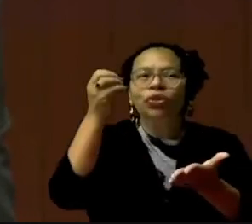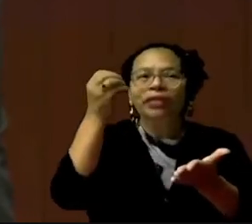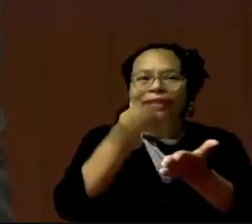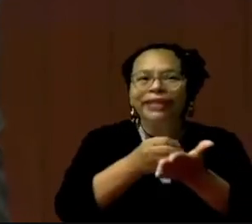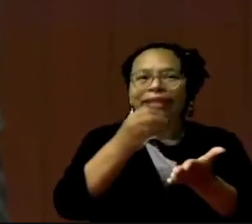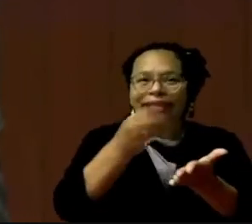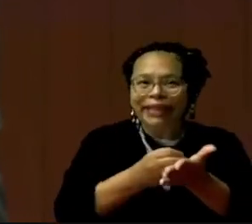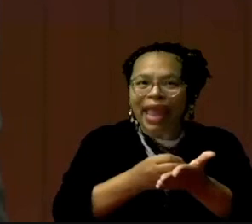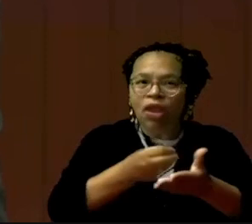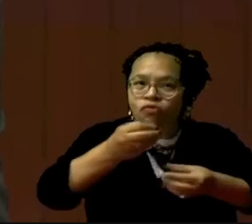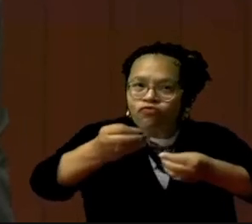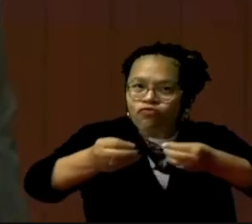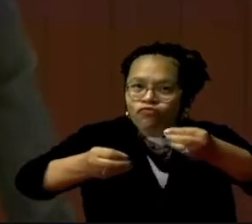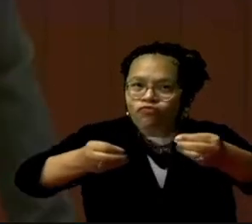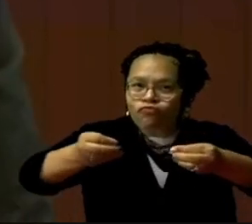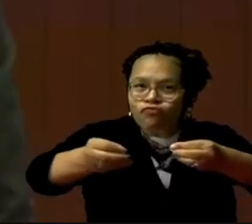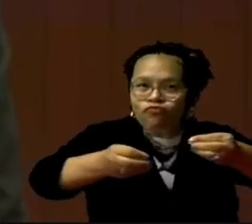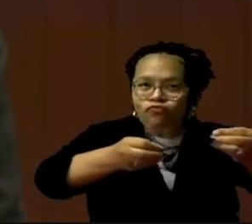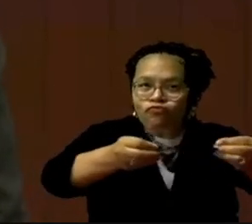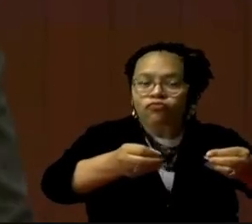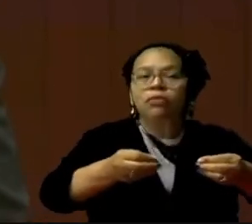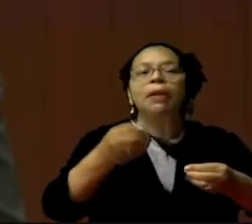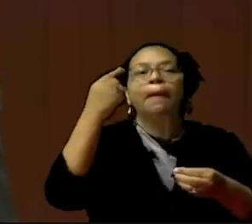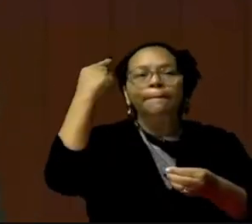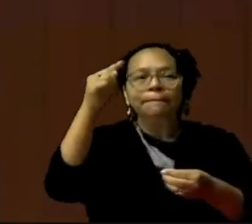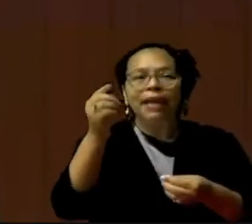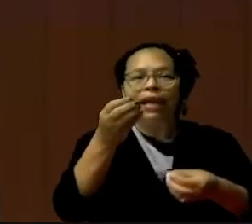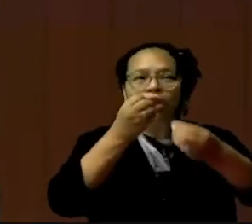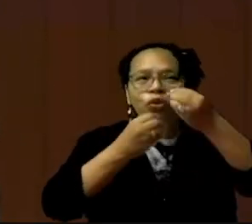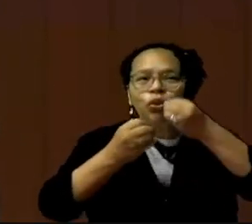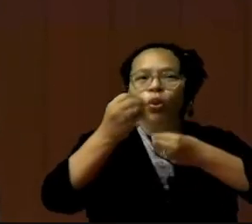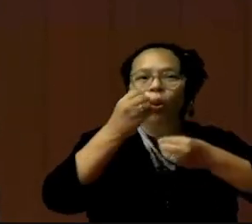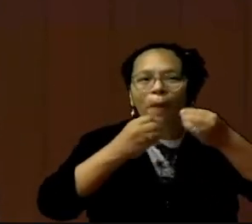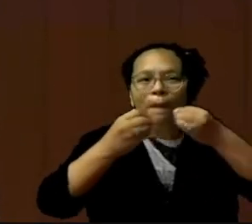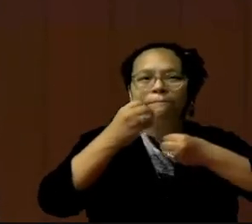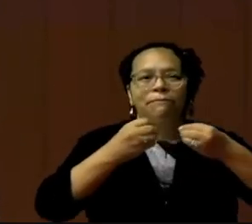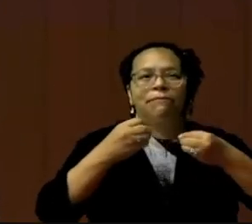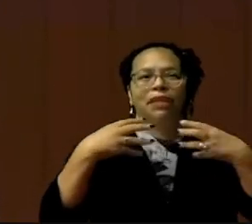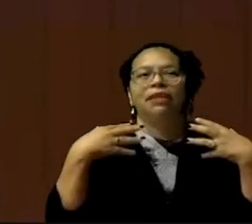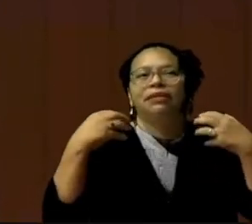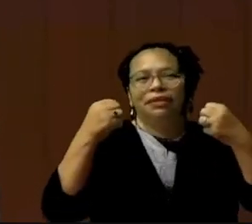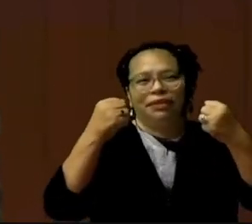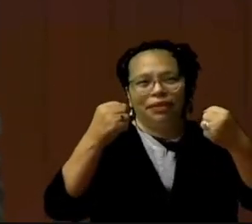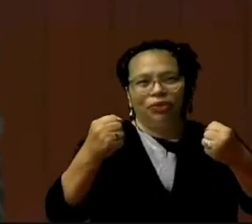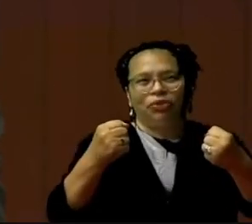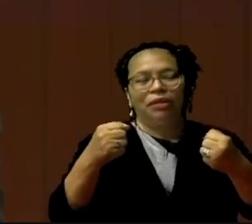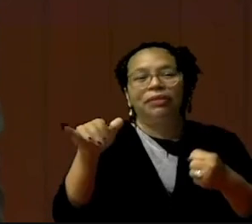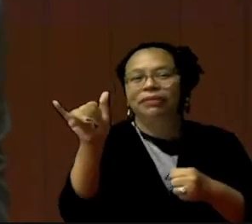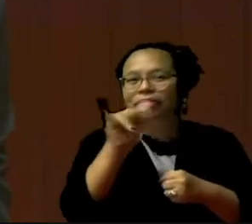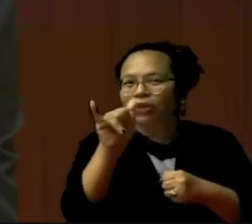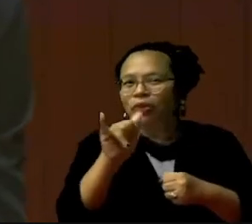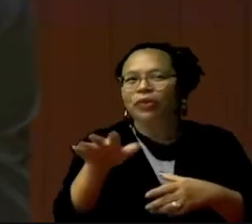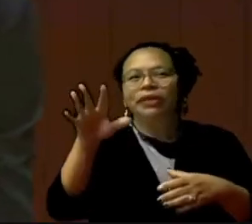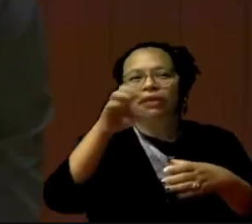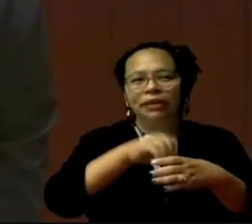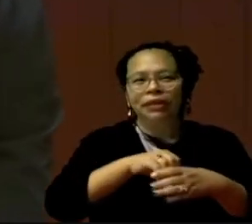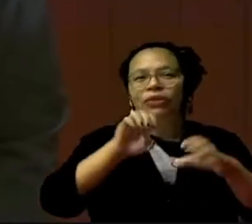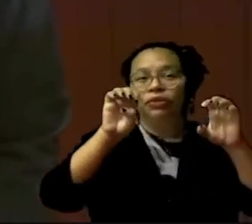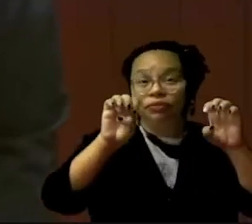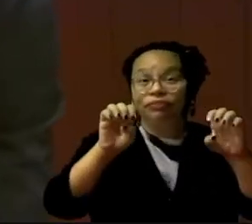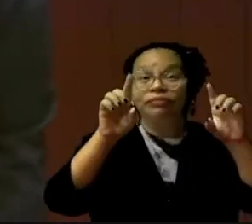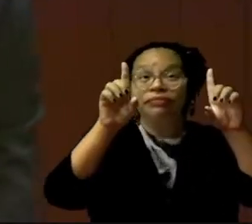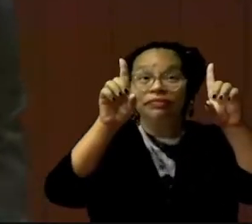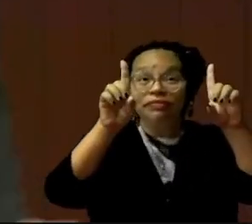invertirá menos en temas de salud. Y se puede llevar esa inversión a la educación. Que tendremos niños que